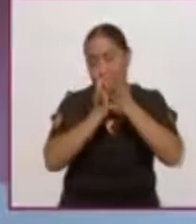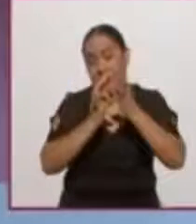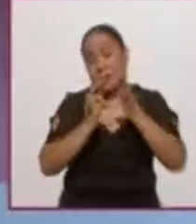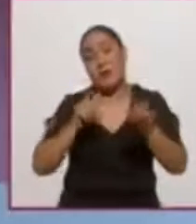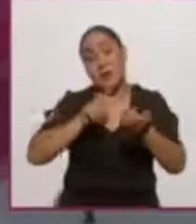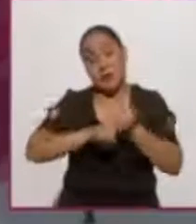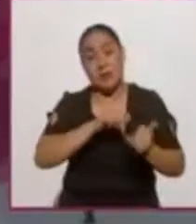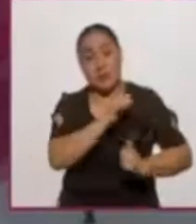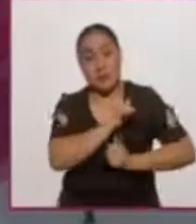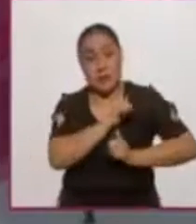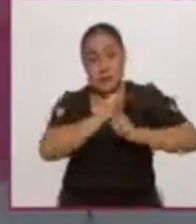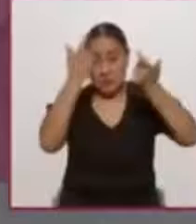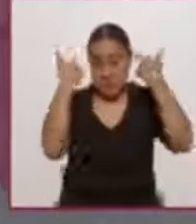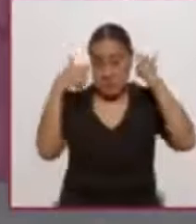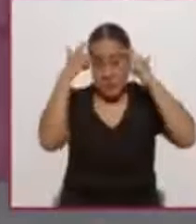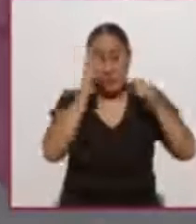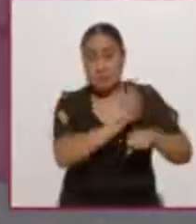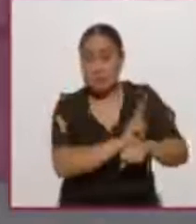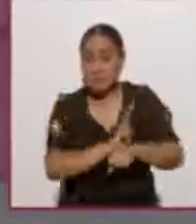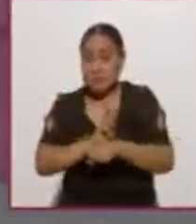permanente o temporal?